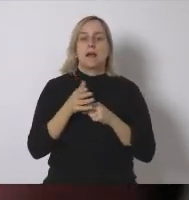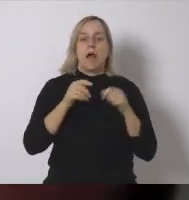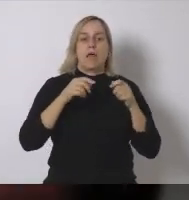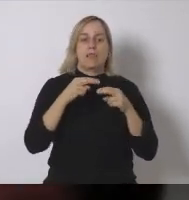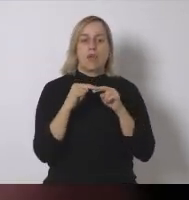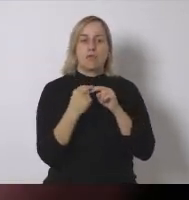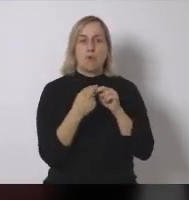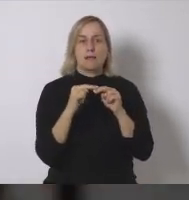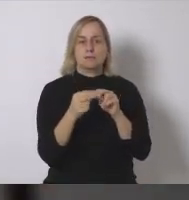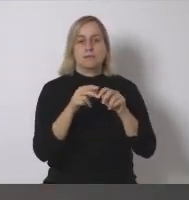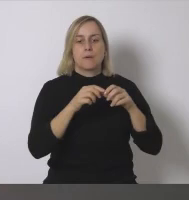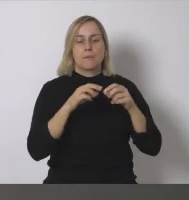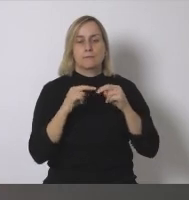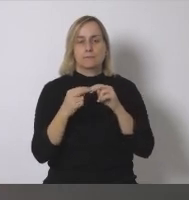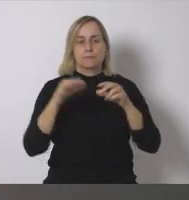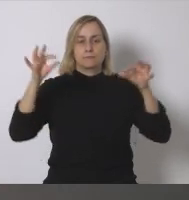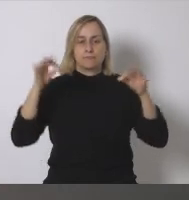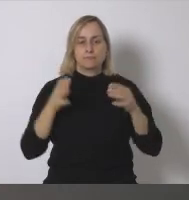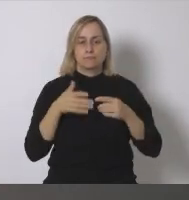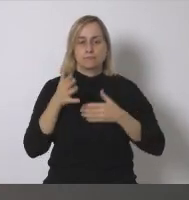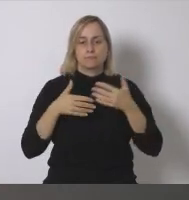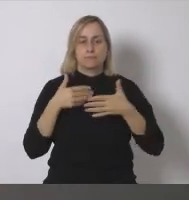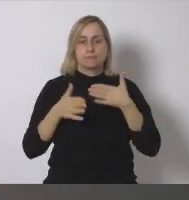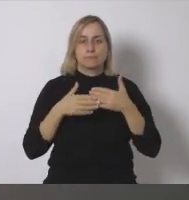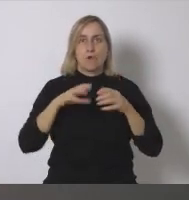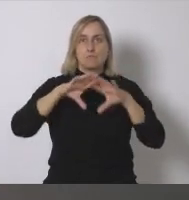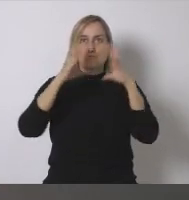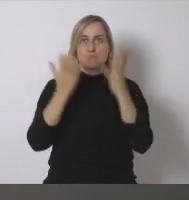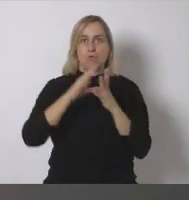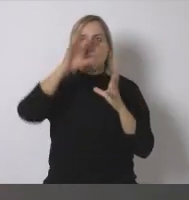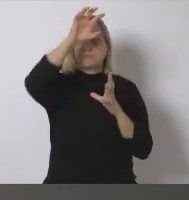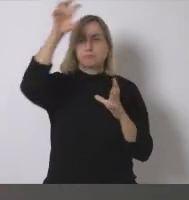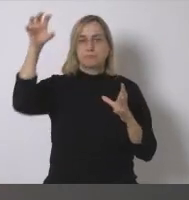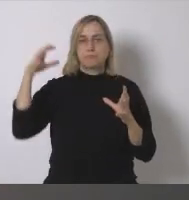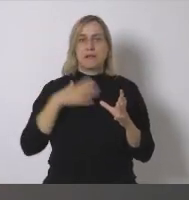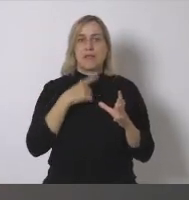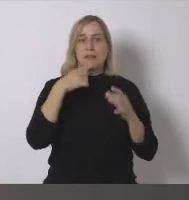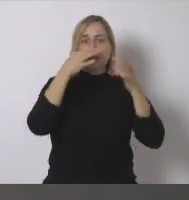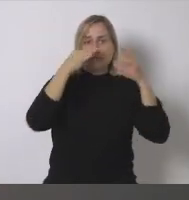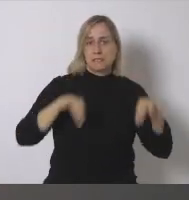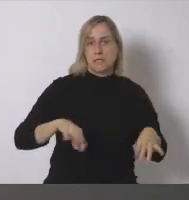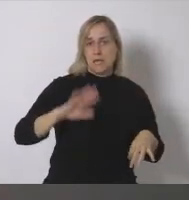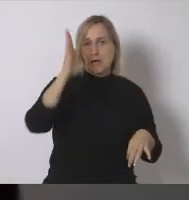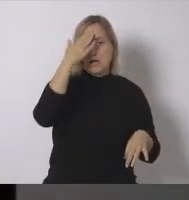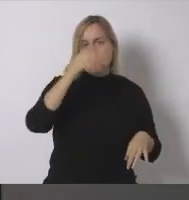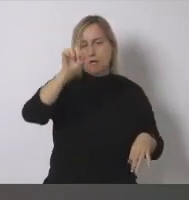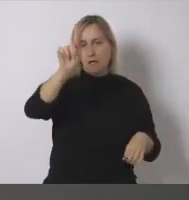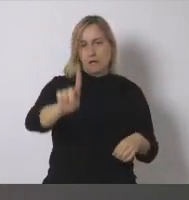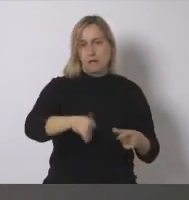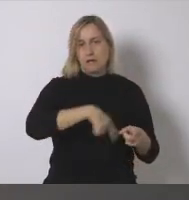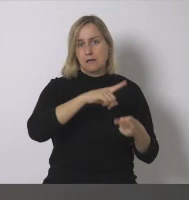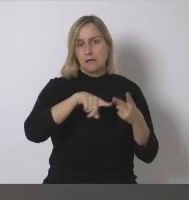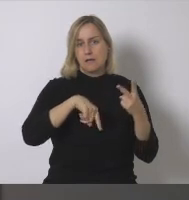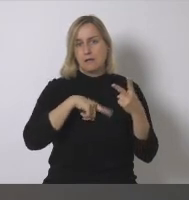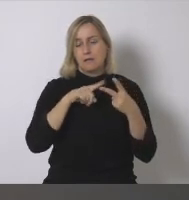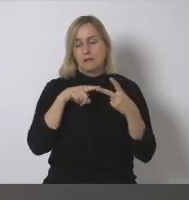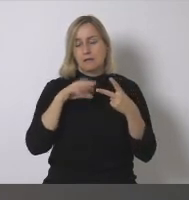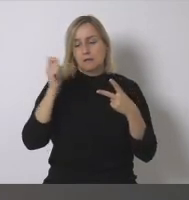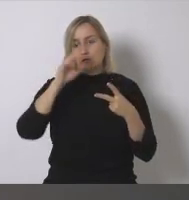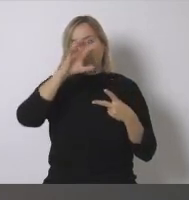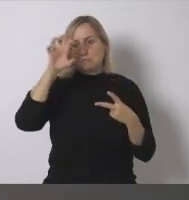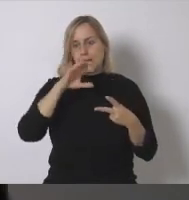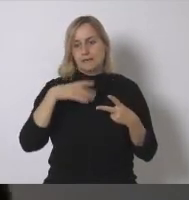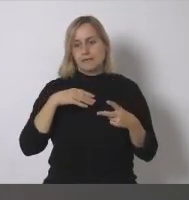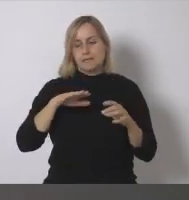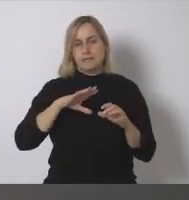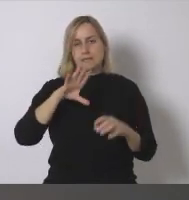fabricación de los paneles se hace en otras partes del mundo o sea principalmente en China y en otros países del